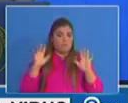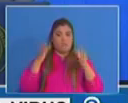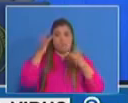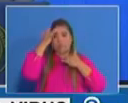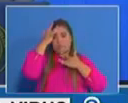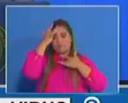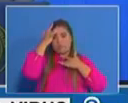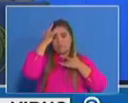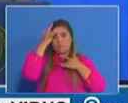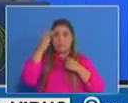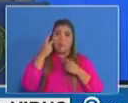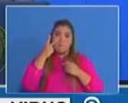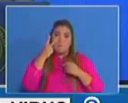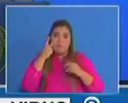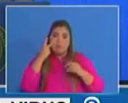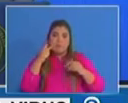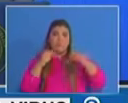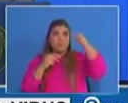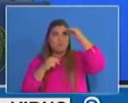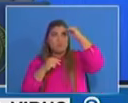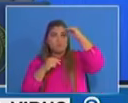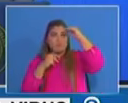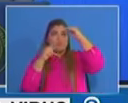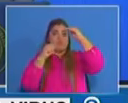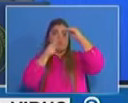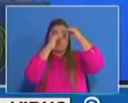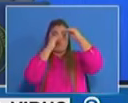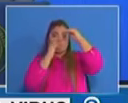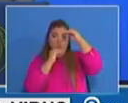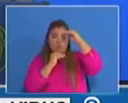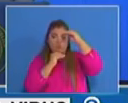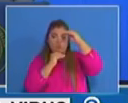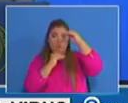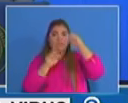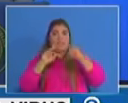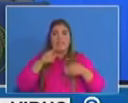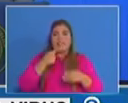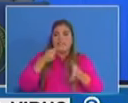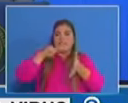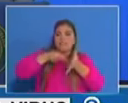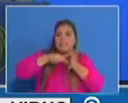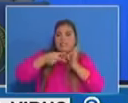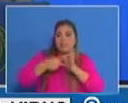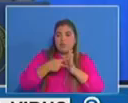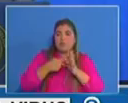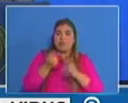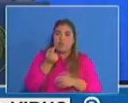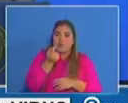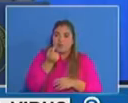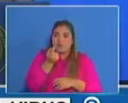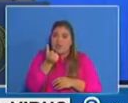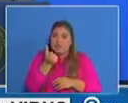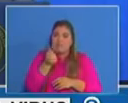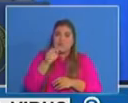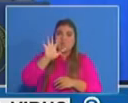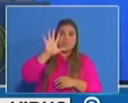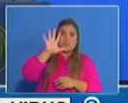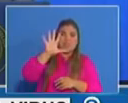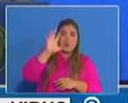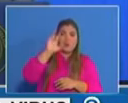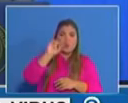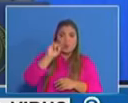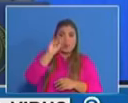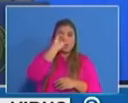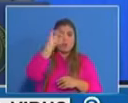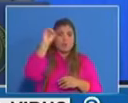ese valor de recuperación clínica lo que nos indica es que ya prácticamente cerca del 50%